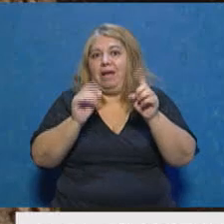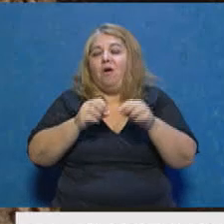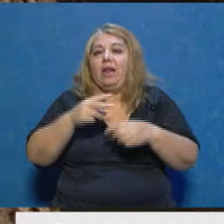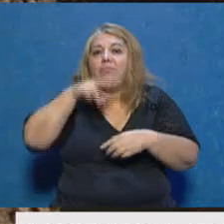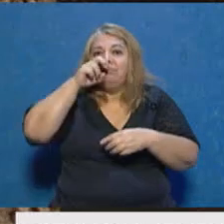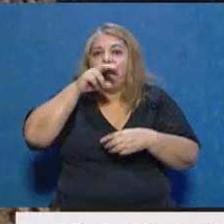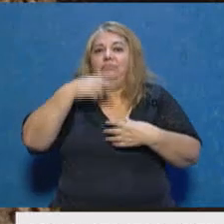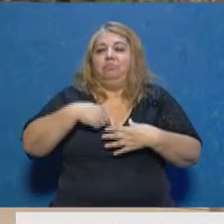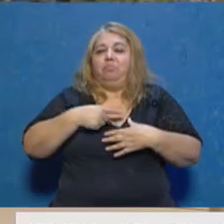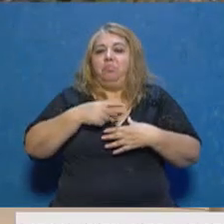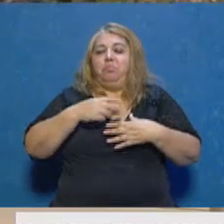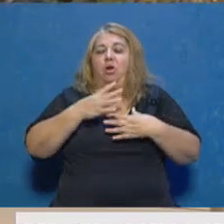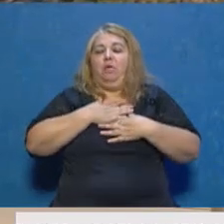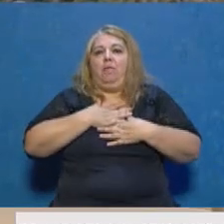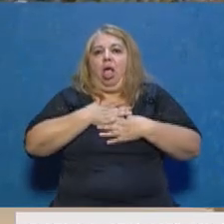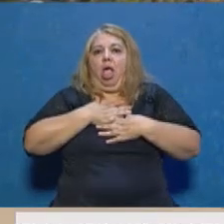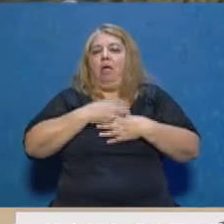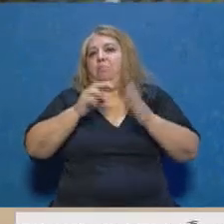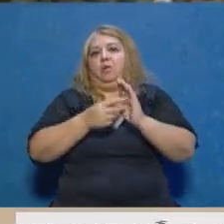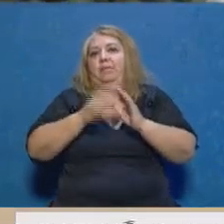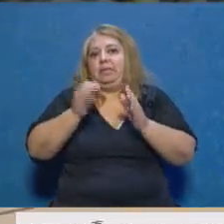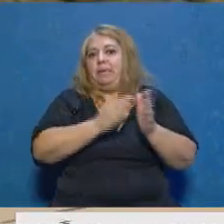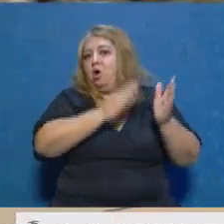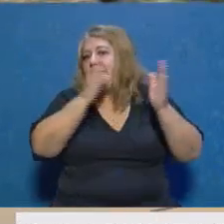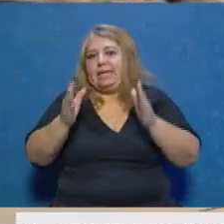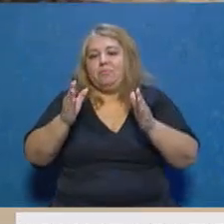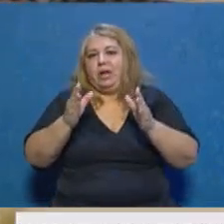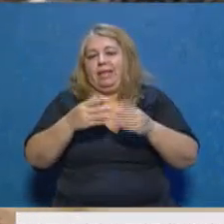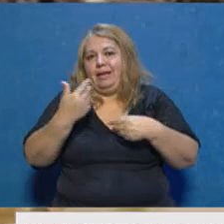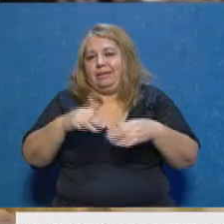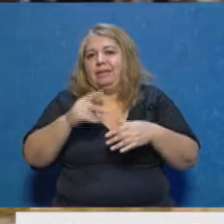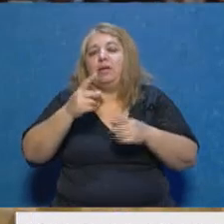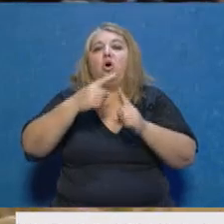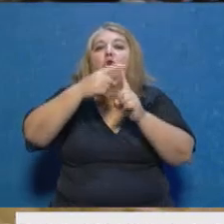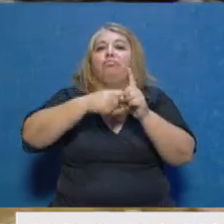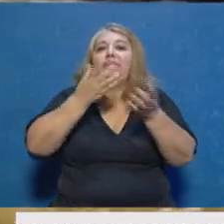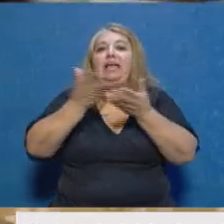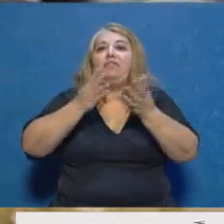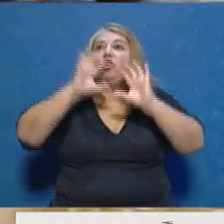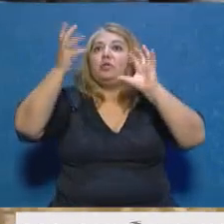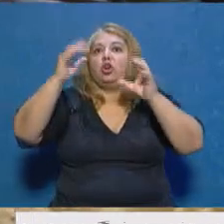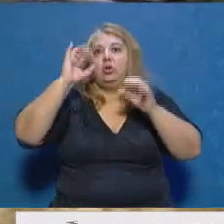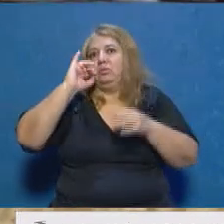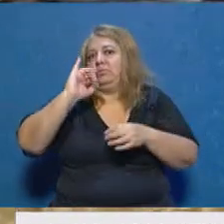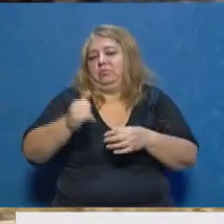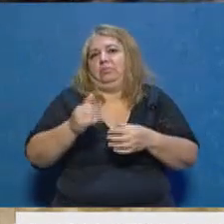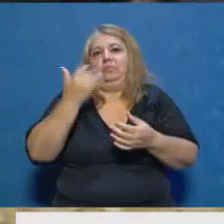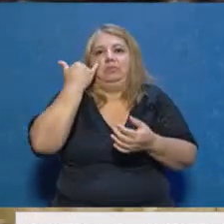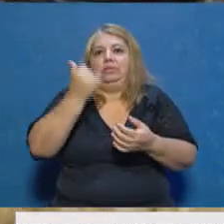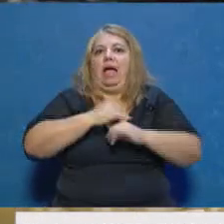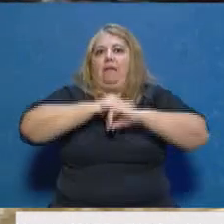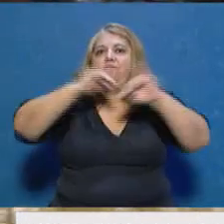respiratorias propias de la temporada, nevó el fin de semana, ya el servicio meteorológico lo anticipaba, con lo cual me anticipé en ese sentido, o sea,